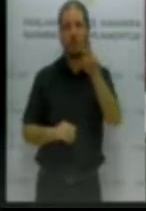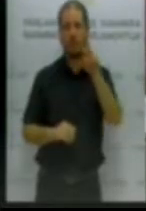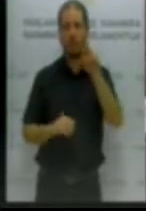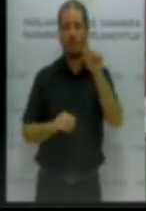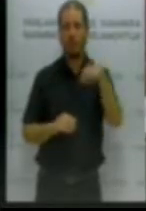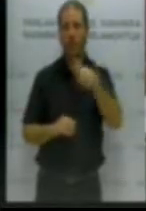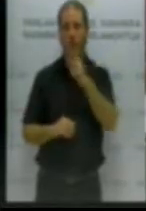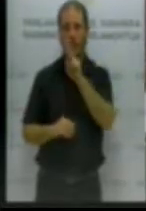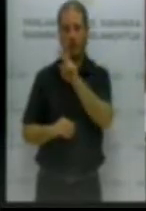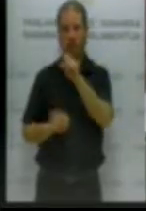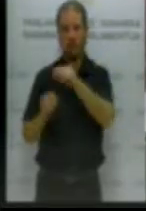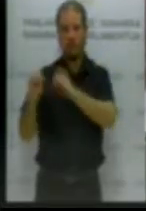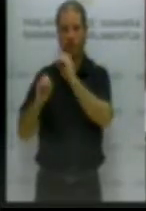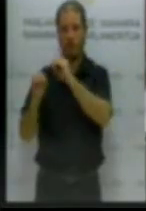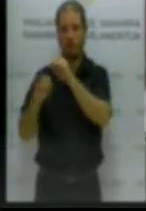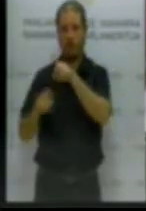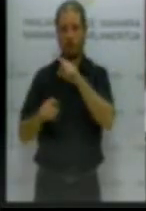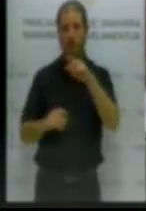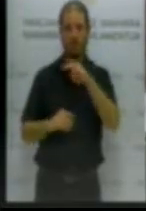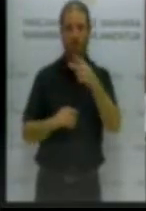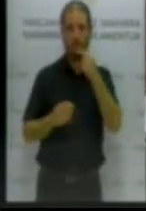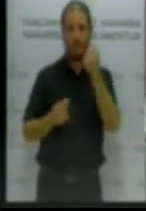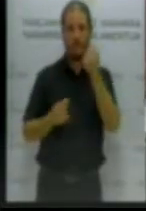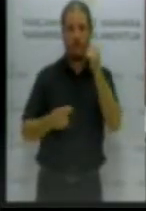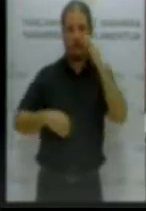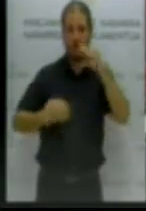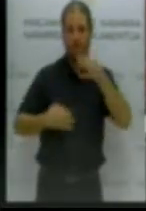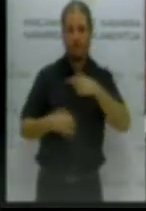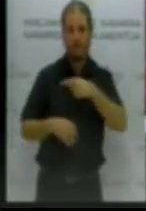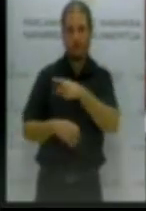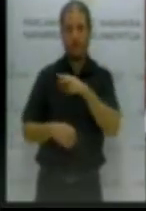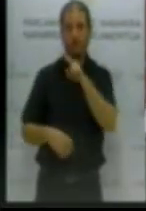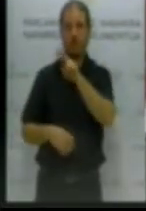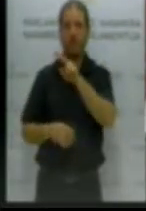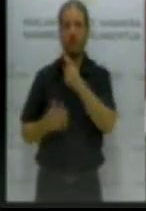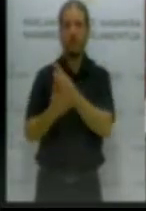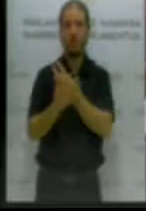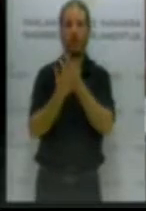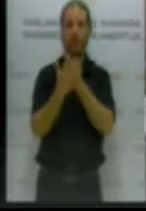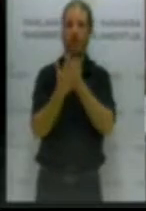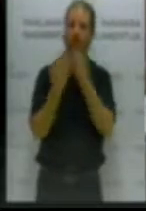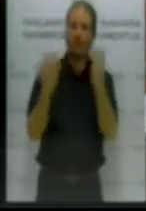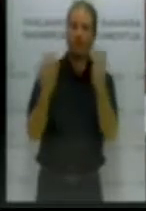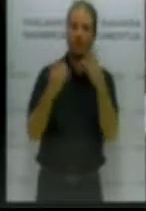y sonante significa que reciben las viudas 218 euros menos al año.